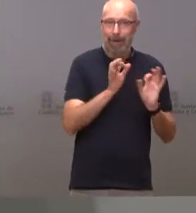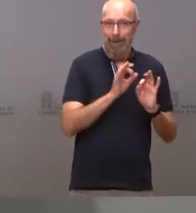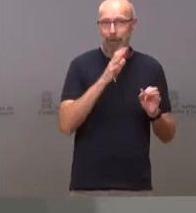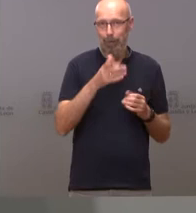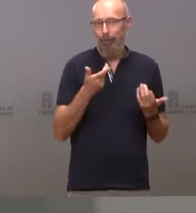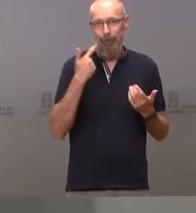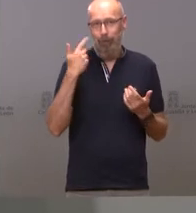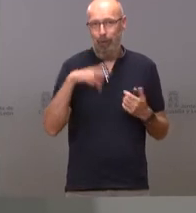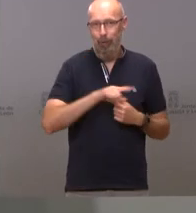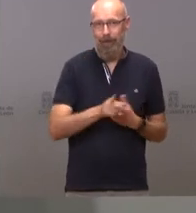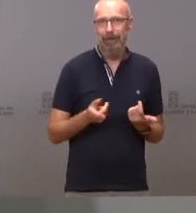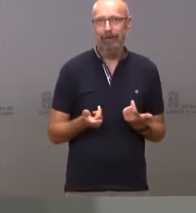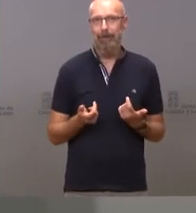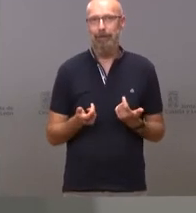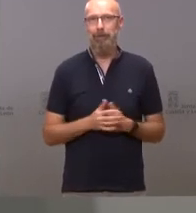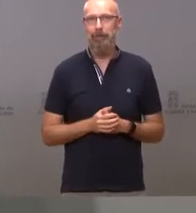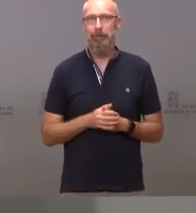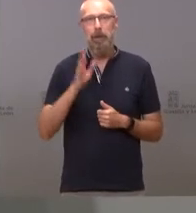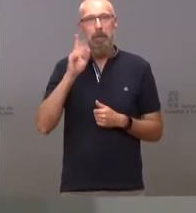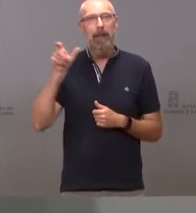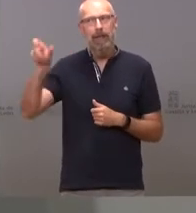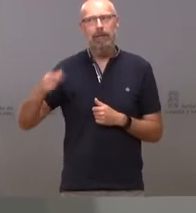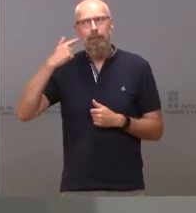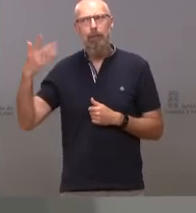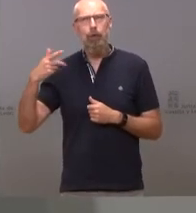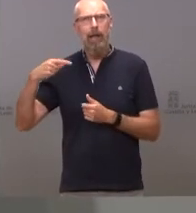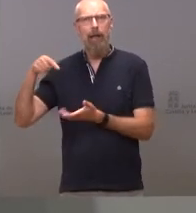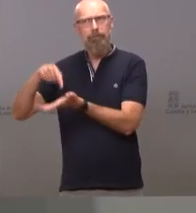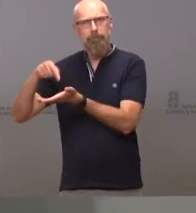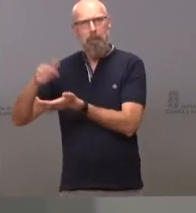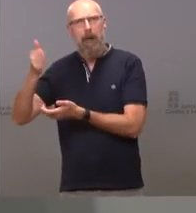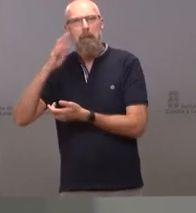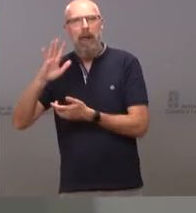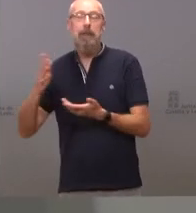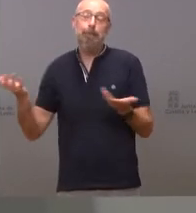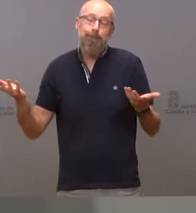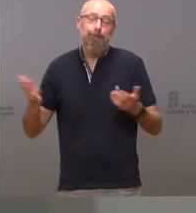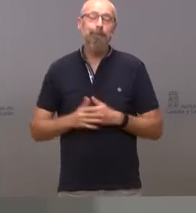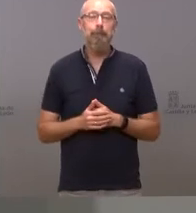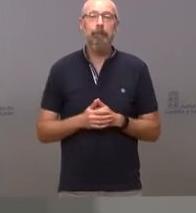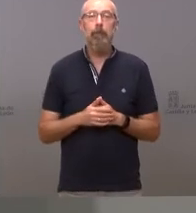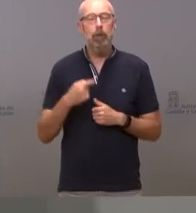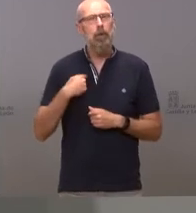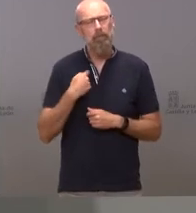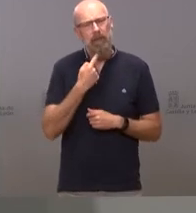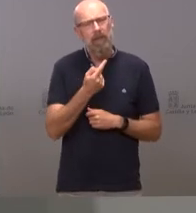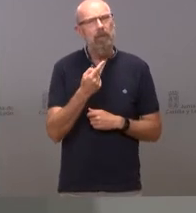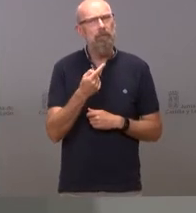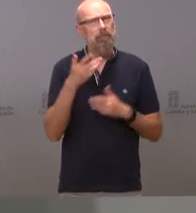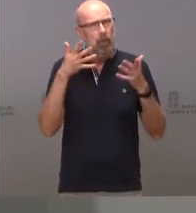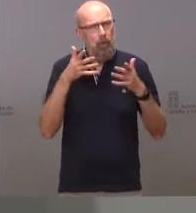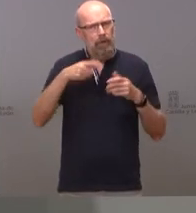pulcritud a unas personas y no a otras. Yo recomendaría a todos mantener al menos